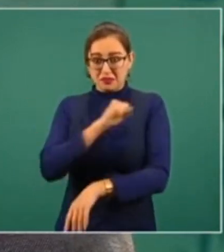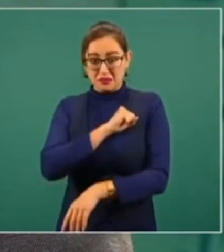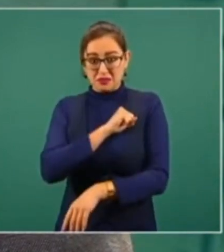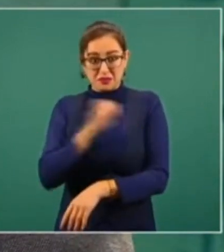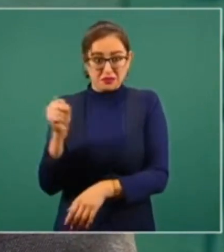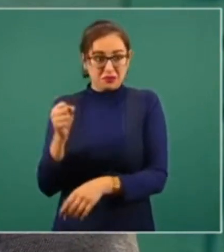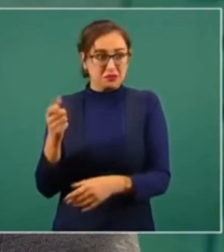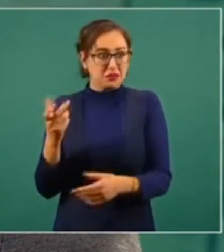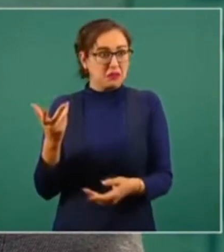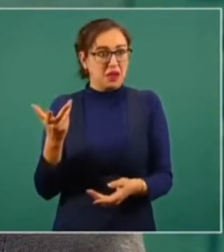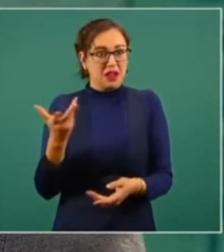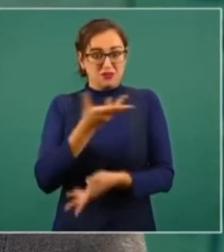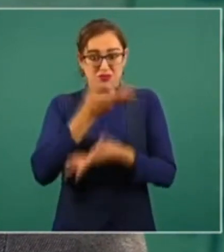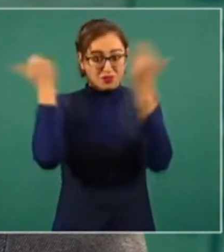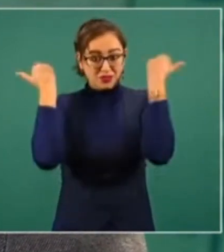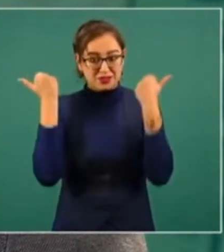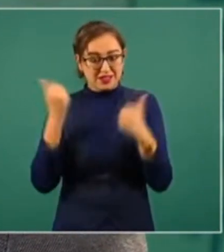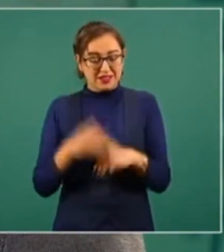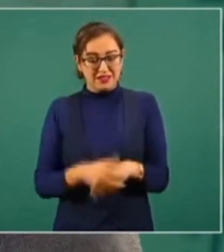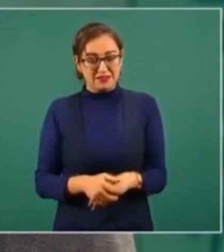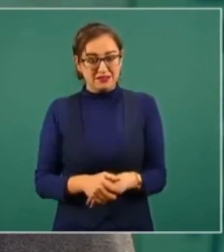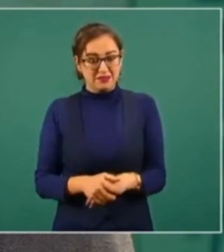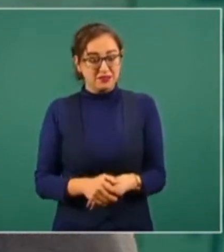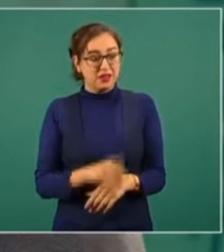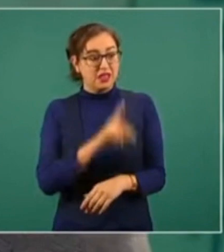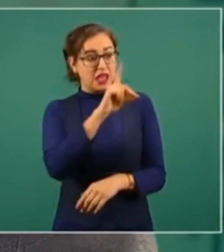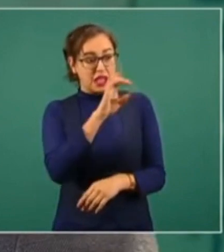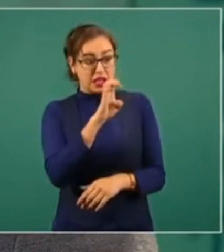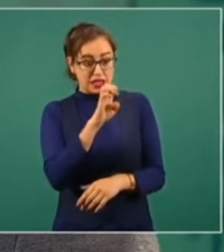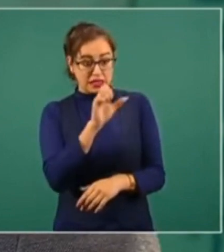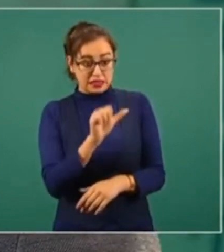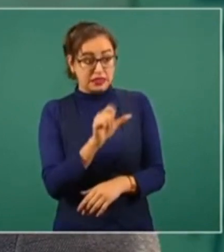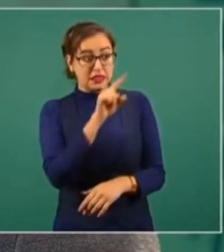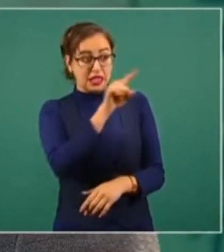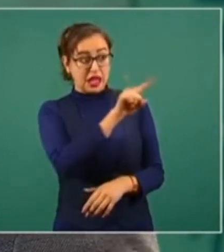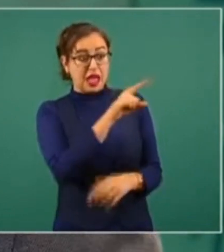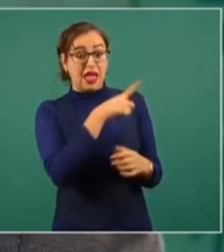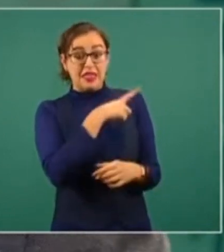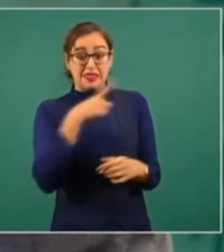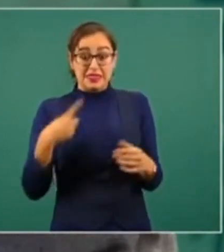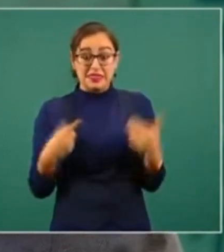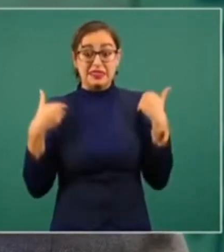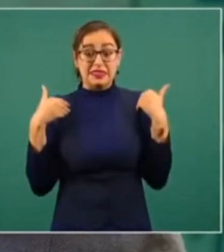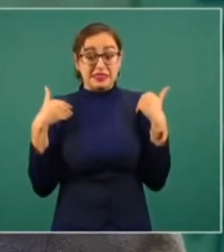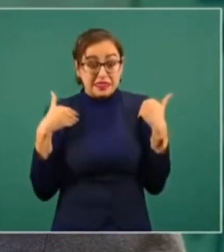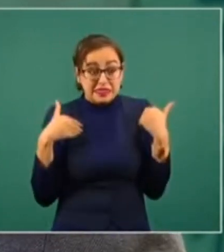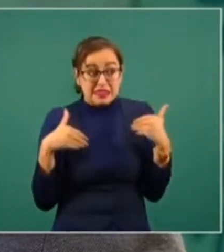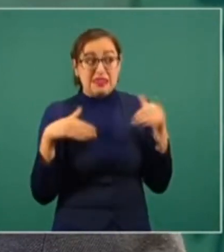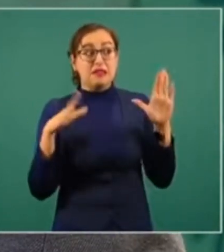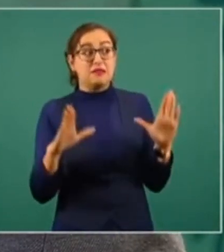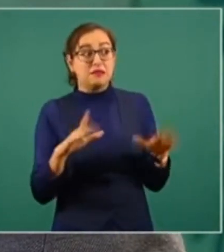tiene que explicar quién hizo